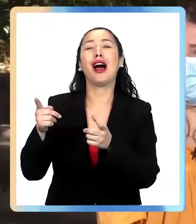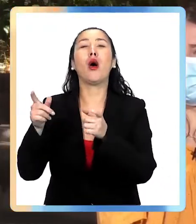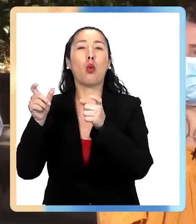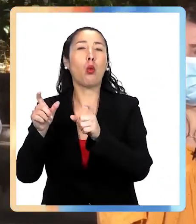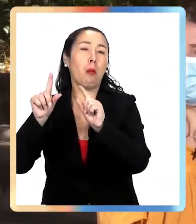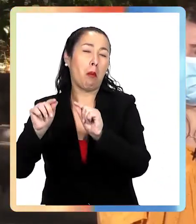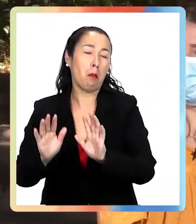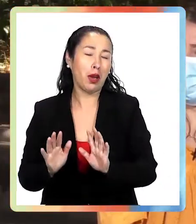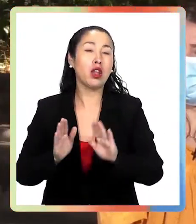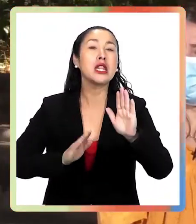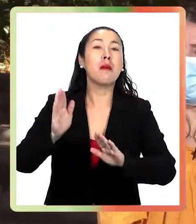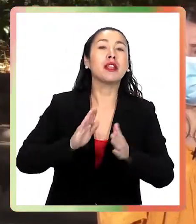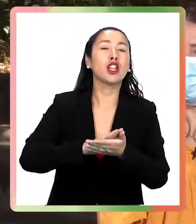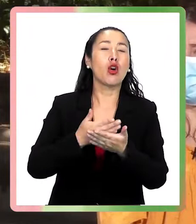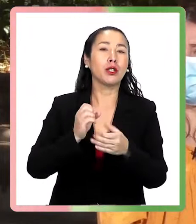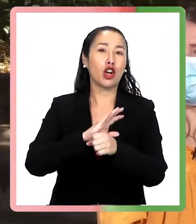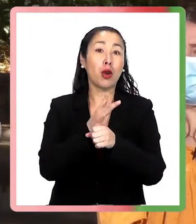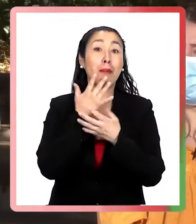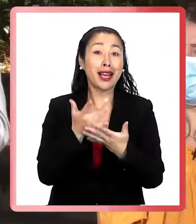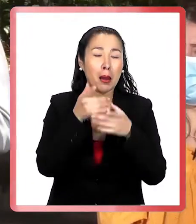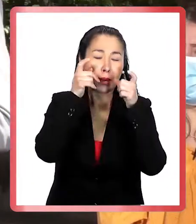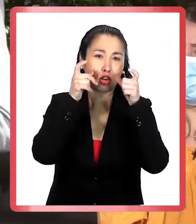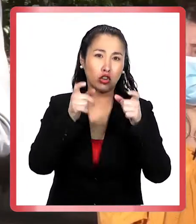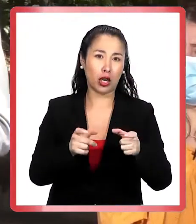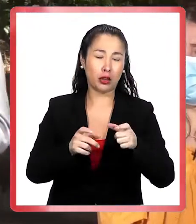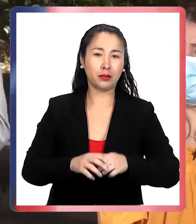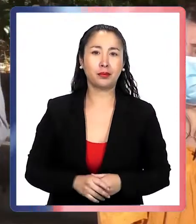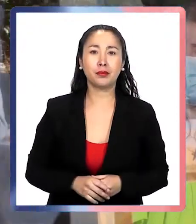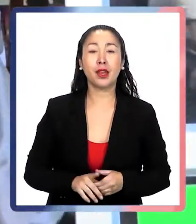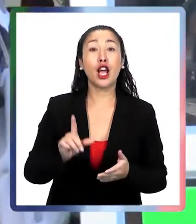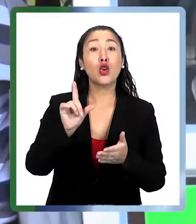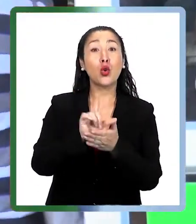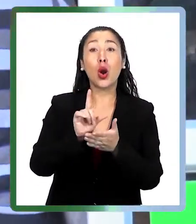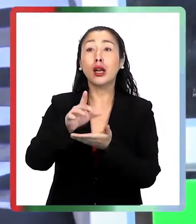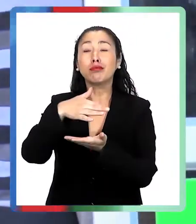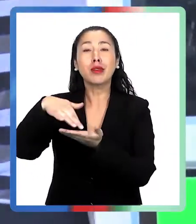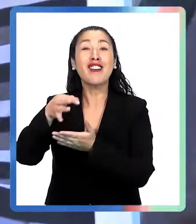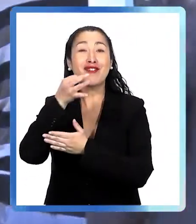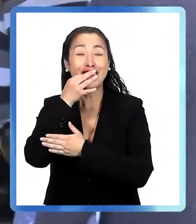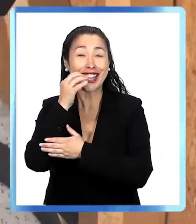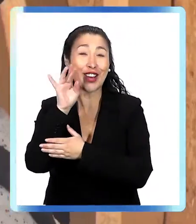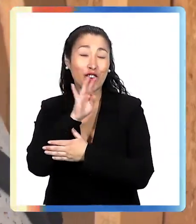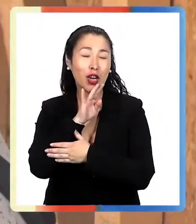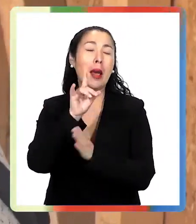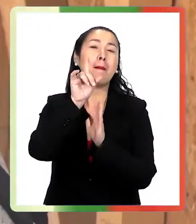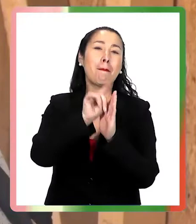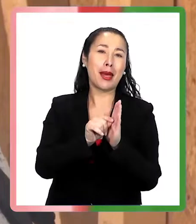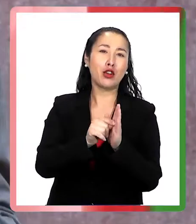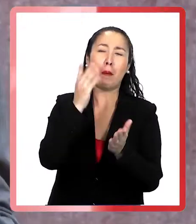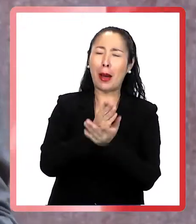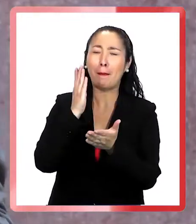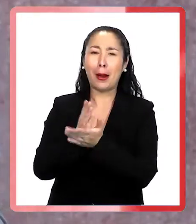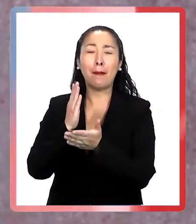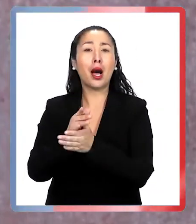que la situación epidemiológica se mantenga lo más controlada posible. En las zonas de color verde y bajo impacto sanitario habrá